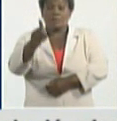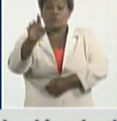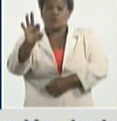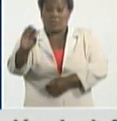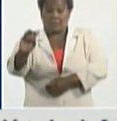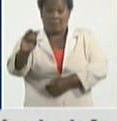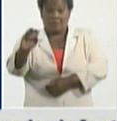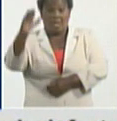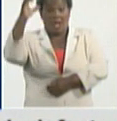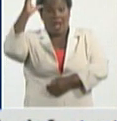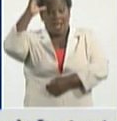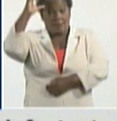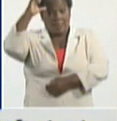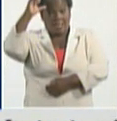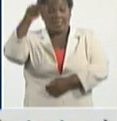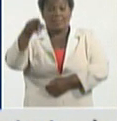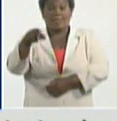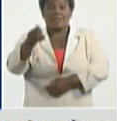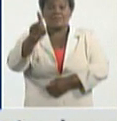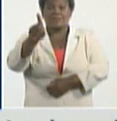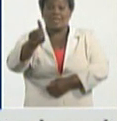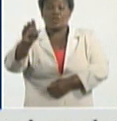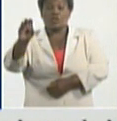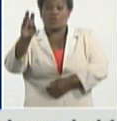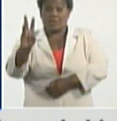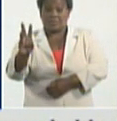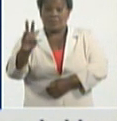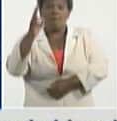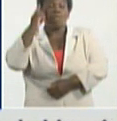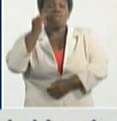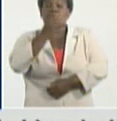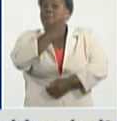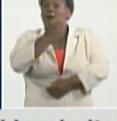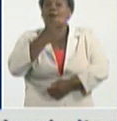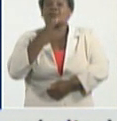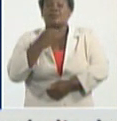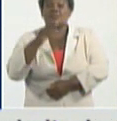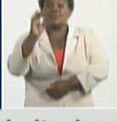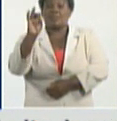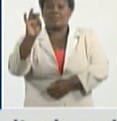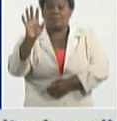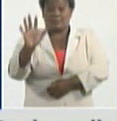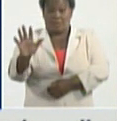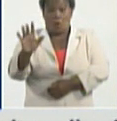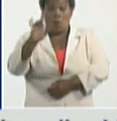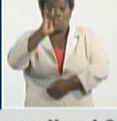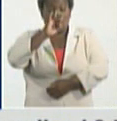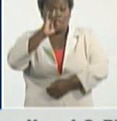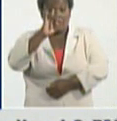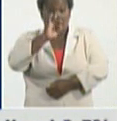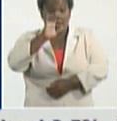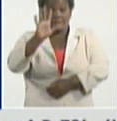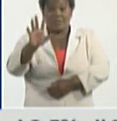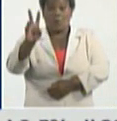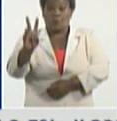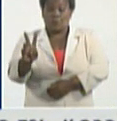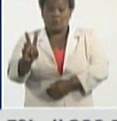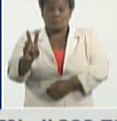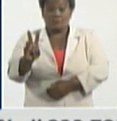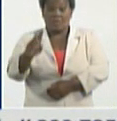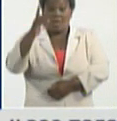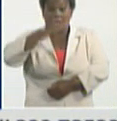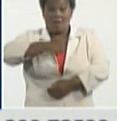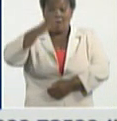Calimete 103, Martí 75, Unión de Reyes 52, Los